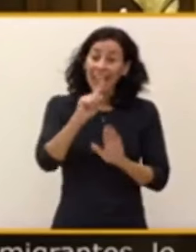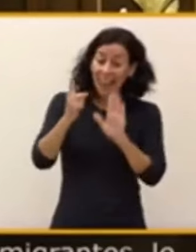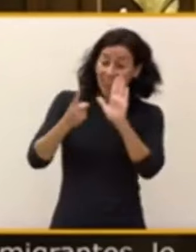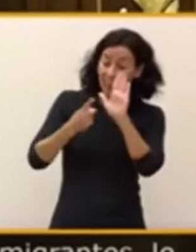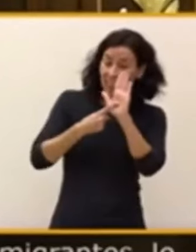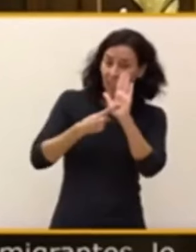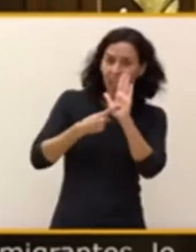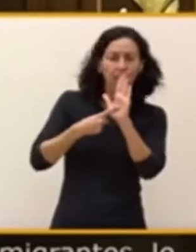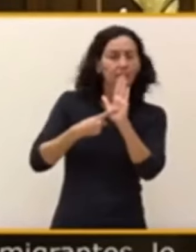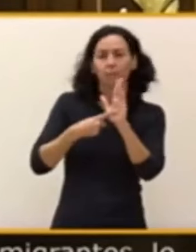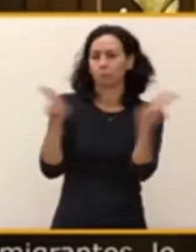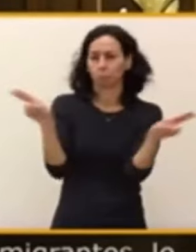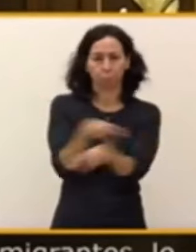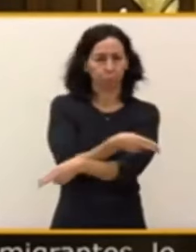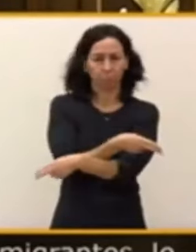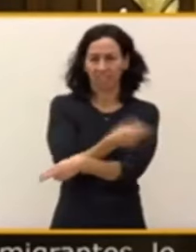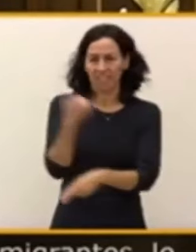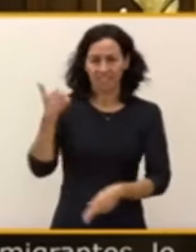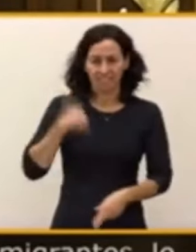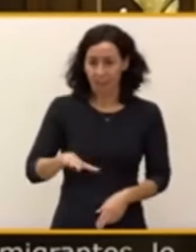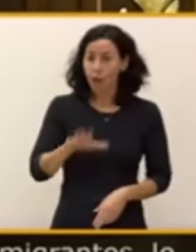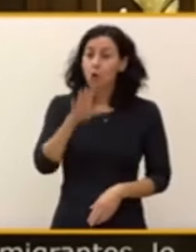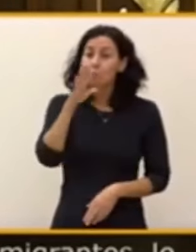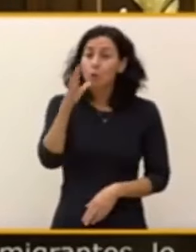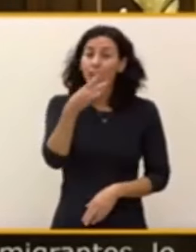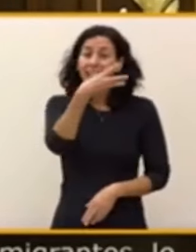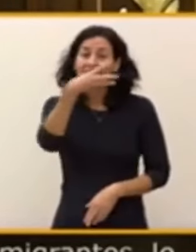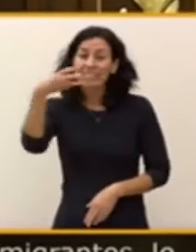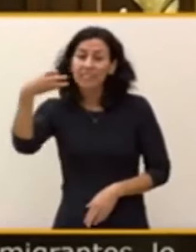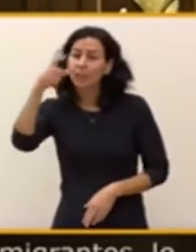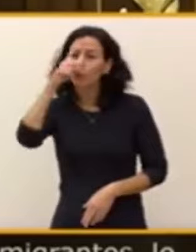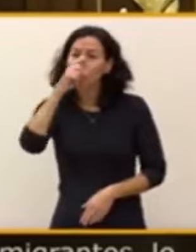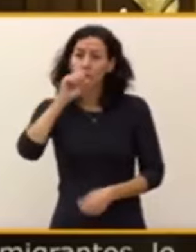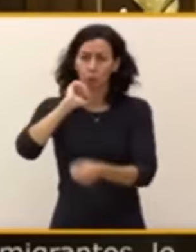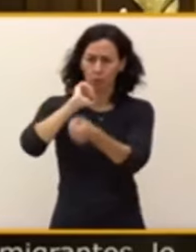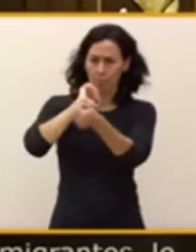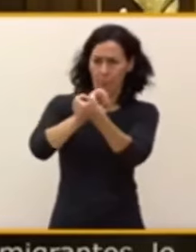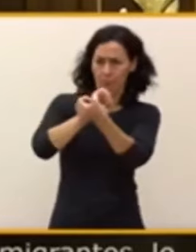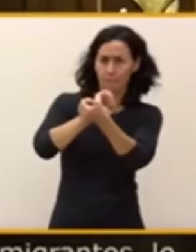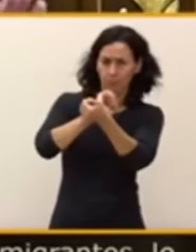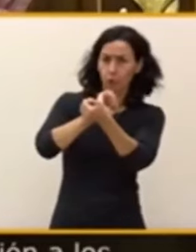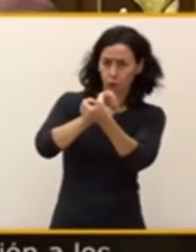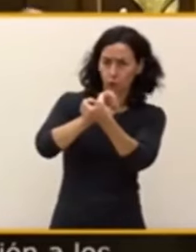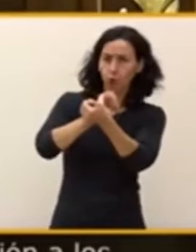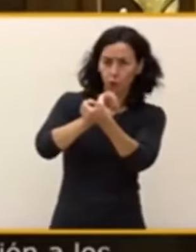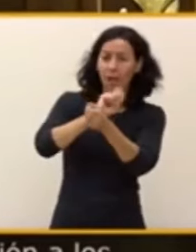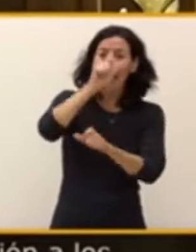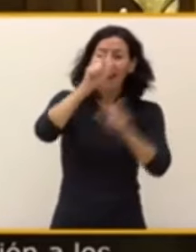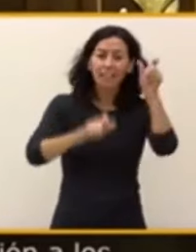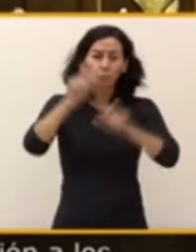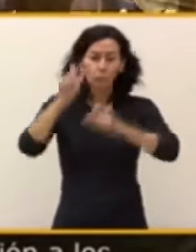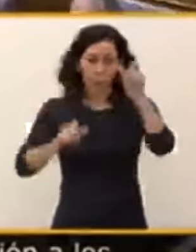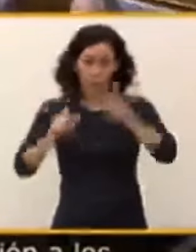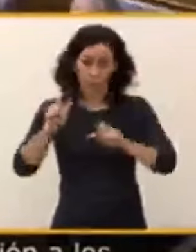300 años de prisión a los condenados por terrorismo de ETA. Tiene 5 días,